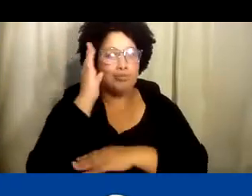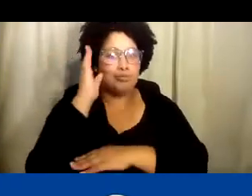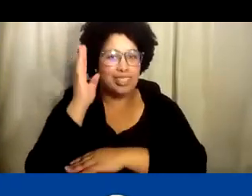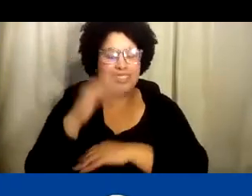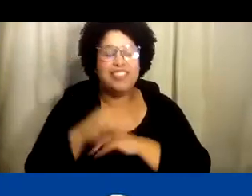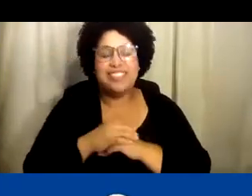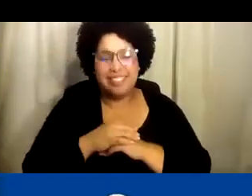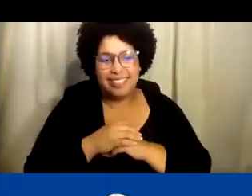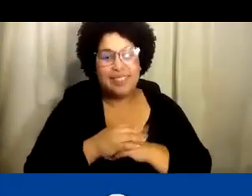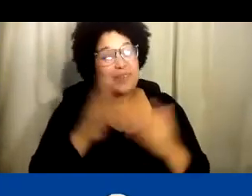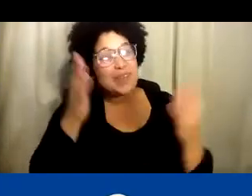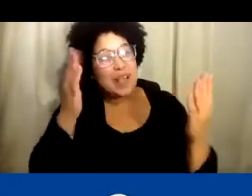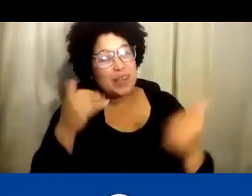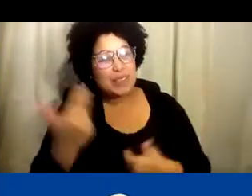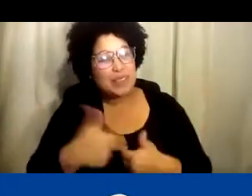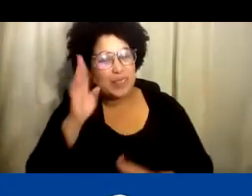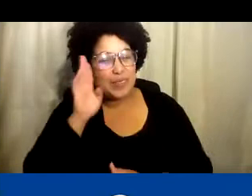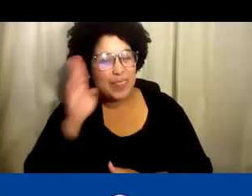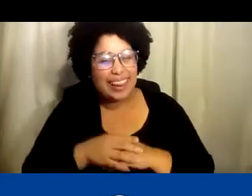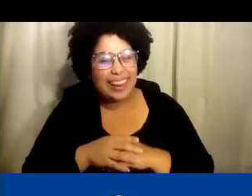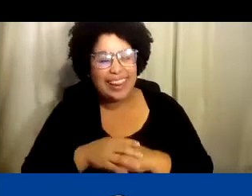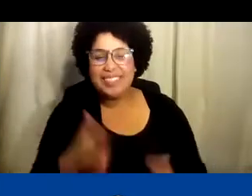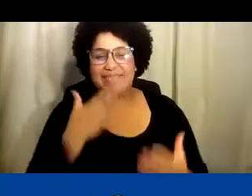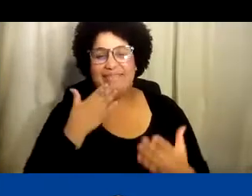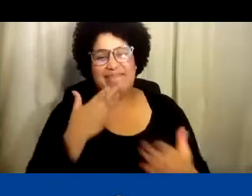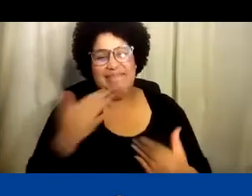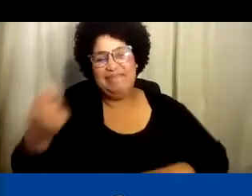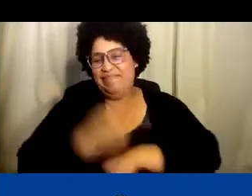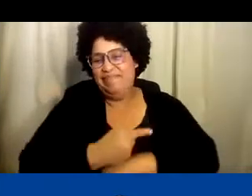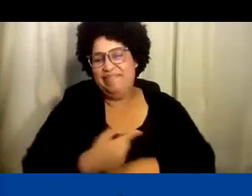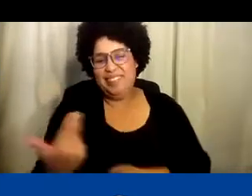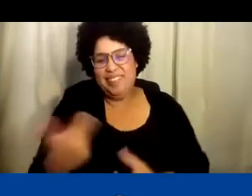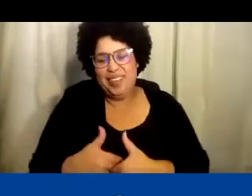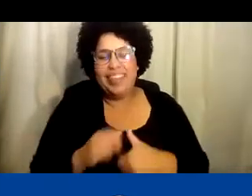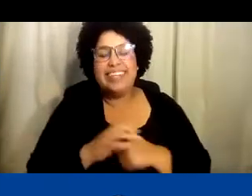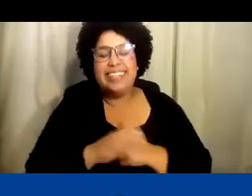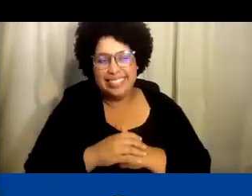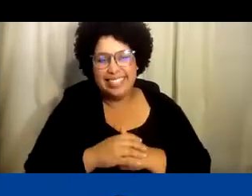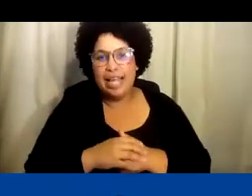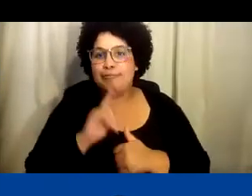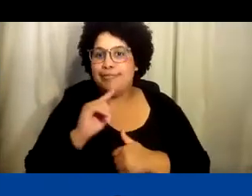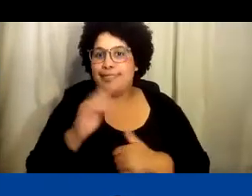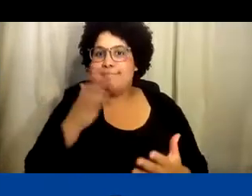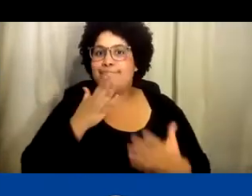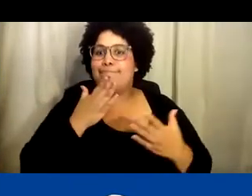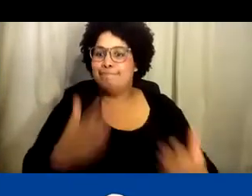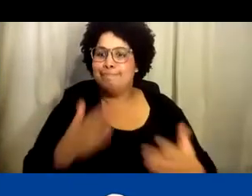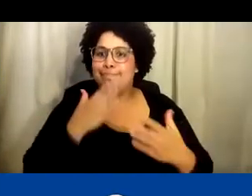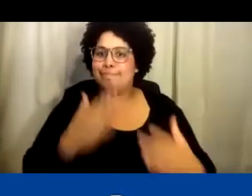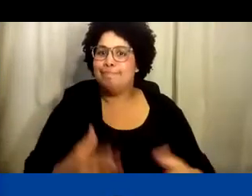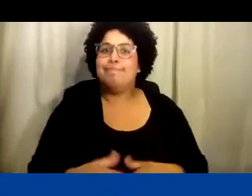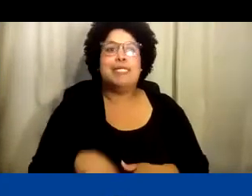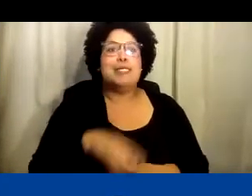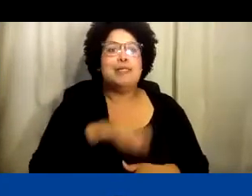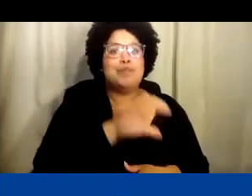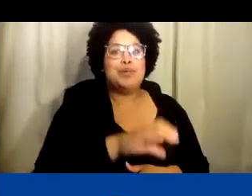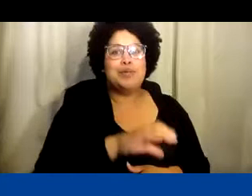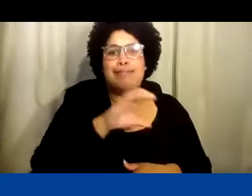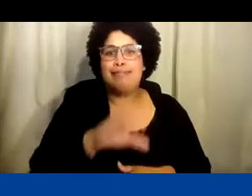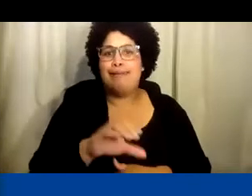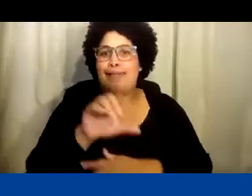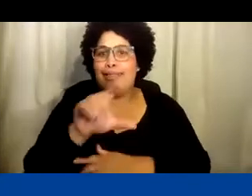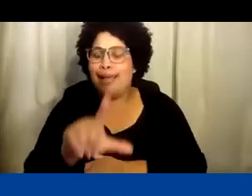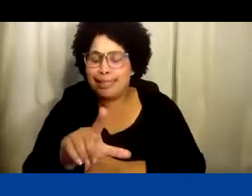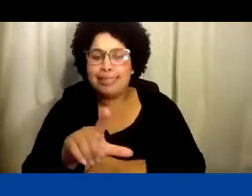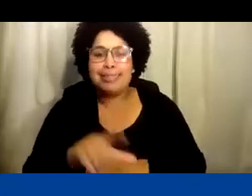a enfocarnos en ello durante esta presentación. Así que esperemos que nos puedan acompañar, por favor. Le damos gracias que pudieron acompañarnos el día de